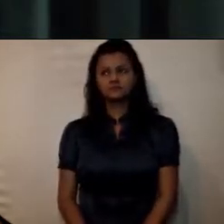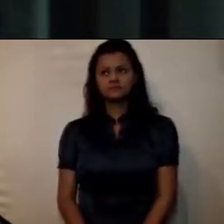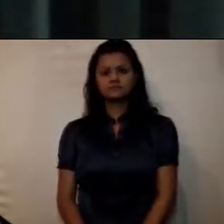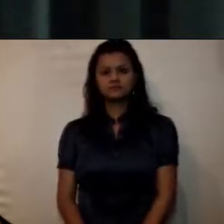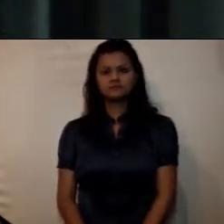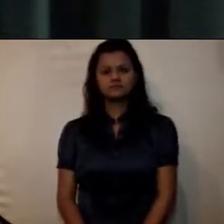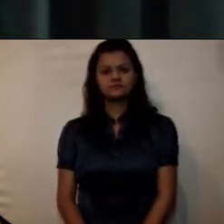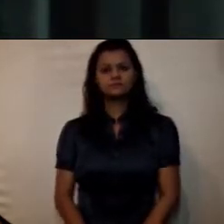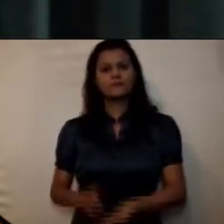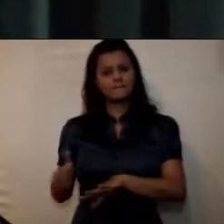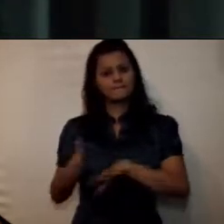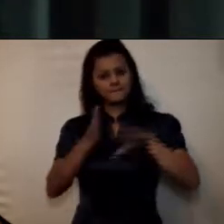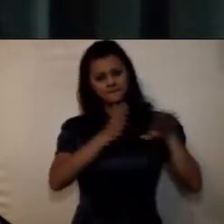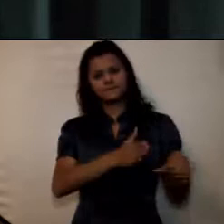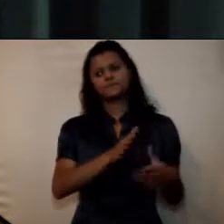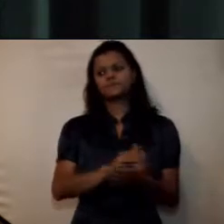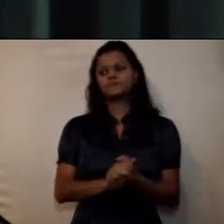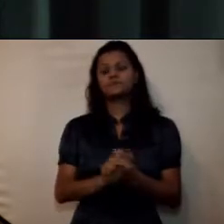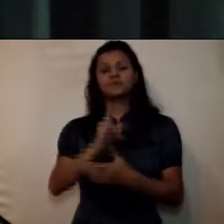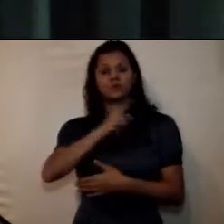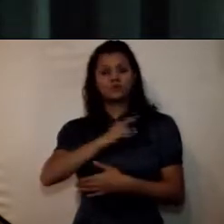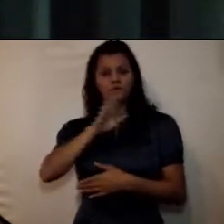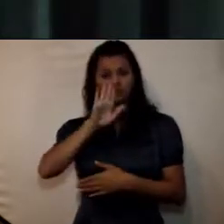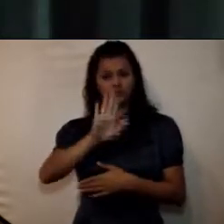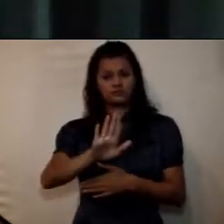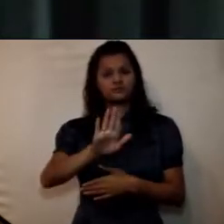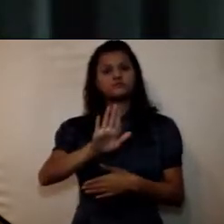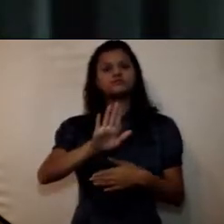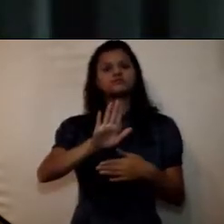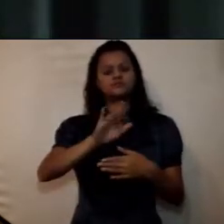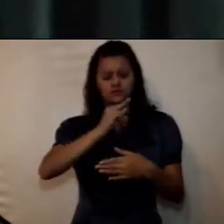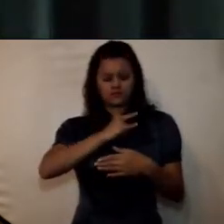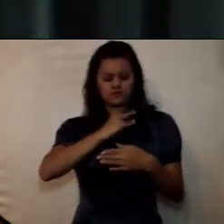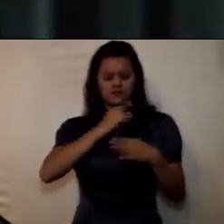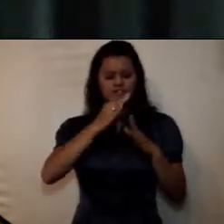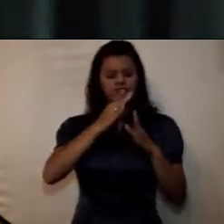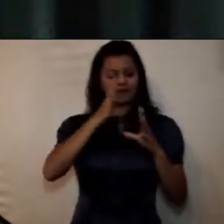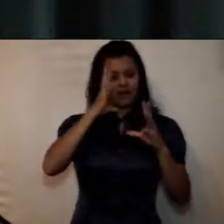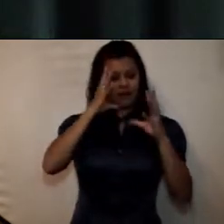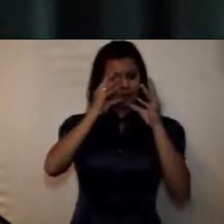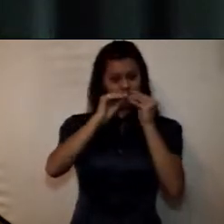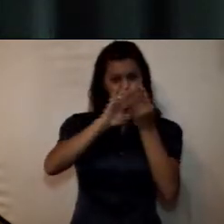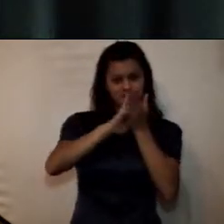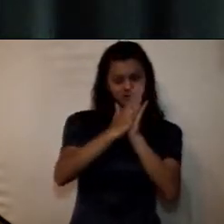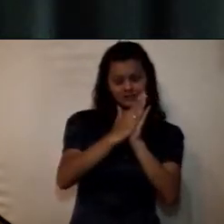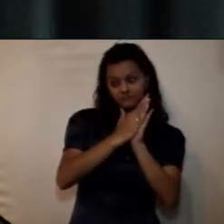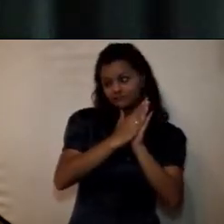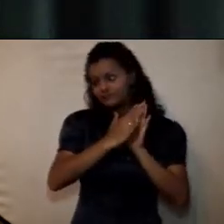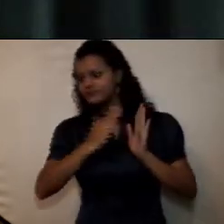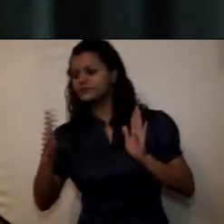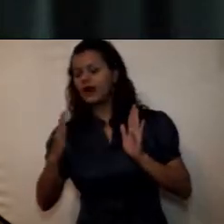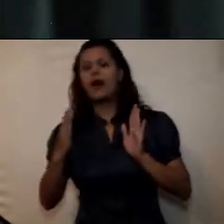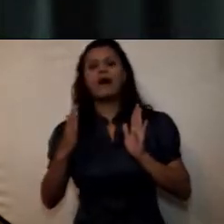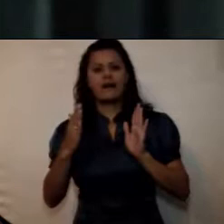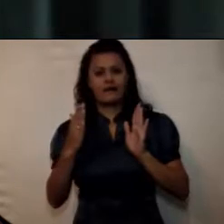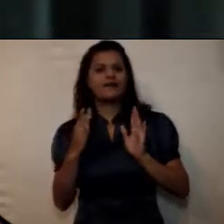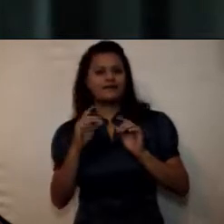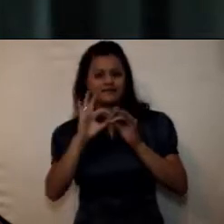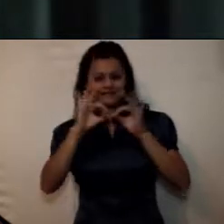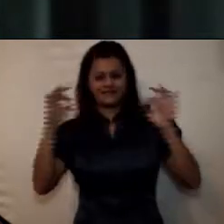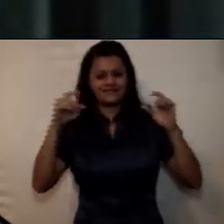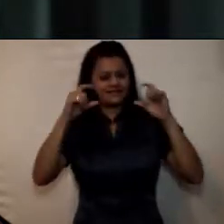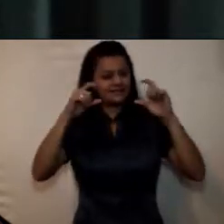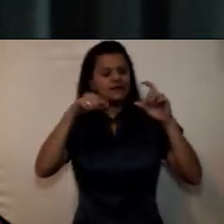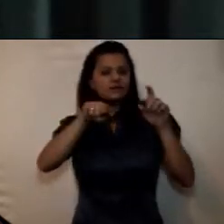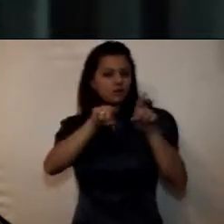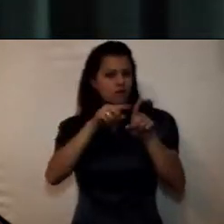por otro lado la universidad del posacuerdo es una expresión que resume el compromiso social de la universidad con los actores